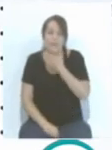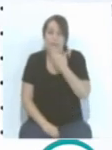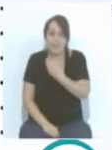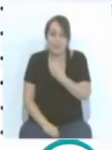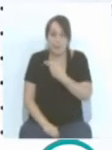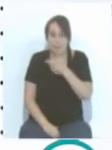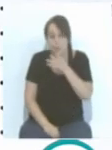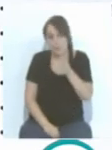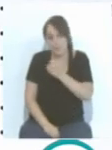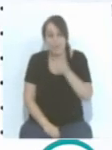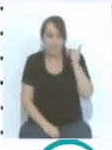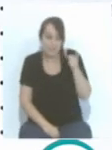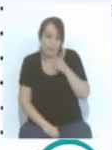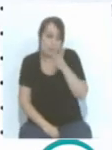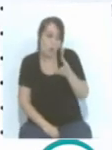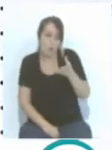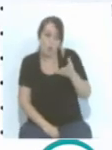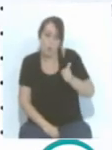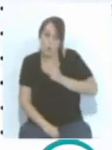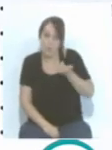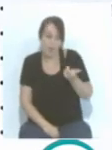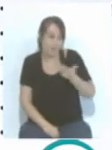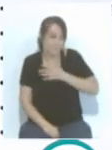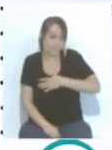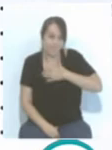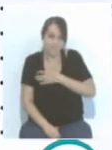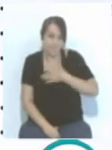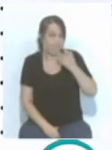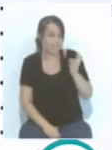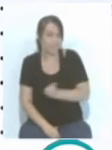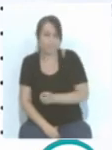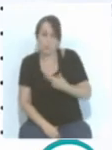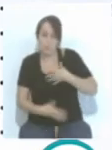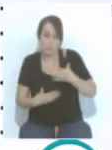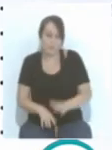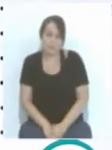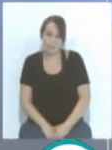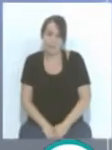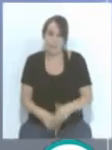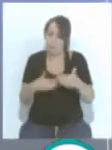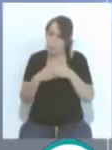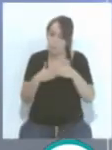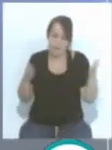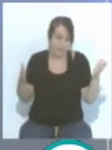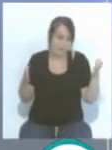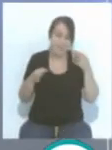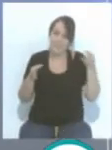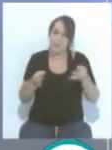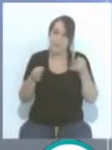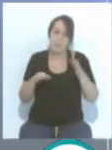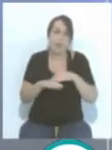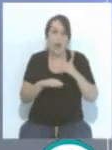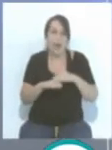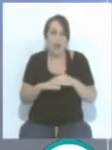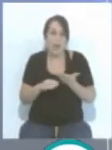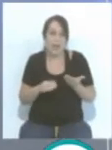tu presencia. ti, Hugo, por dar esta oportunidad, encantado de estar aquí y cuando quieras. Las puertas abiertas tenemos siempre para